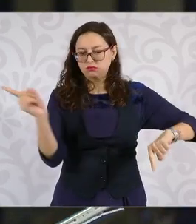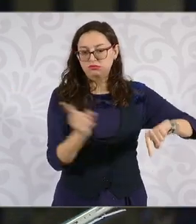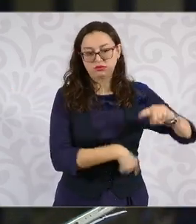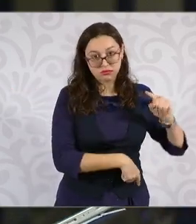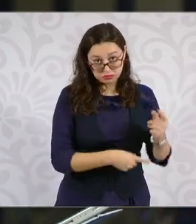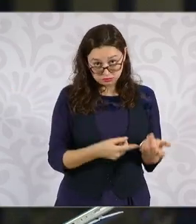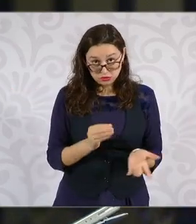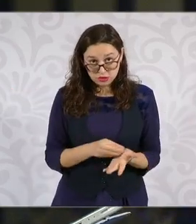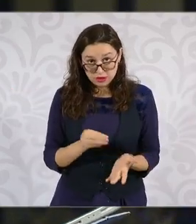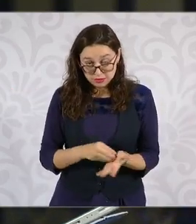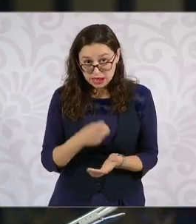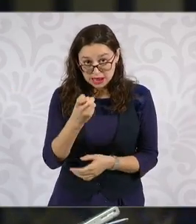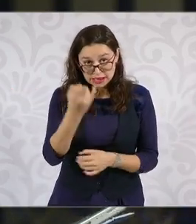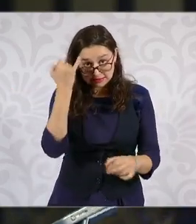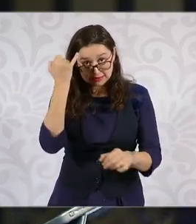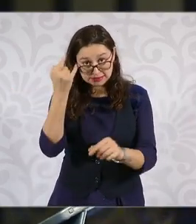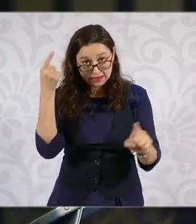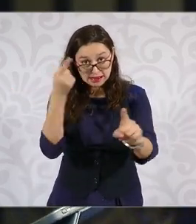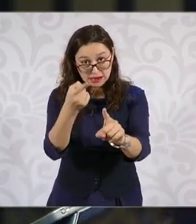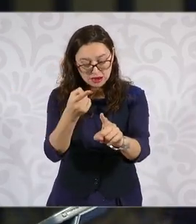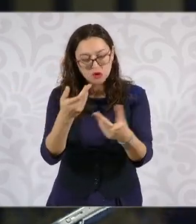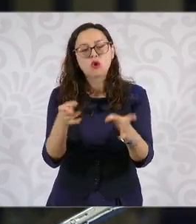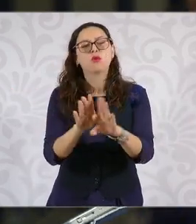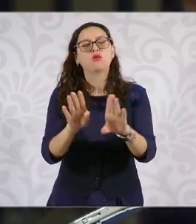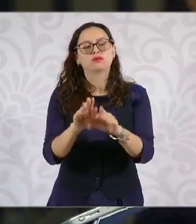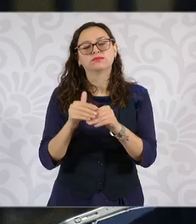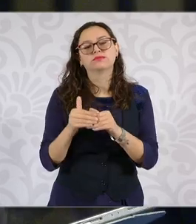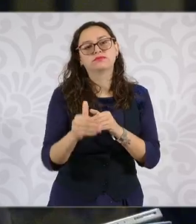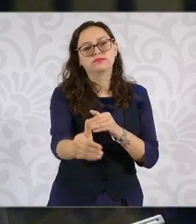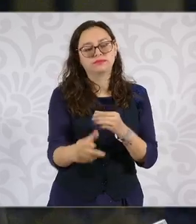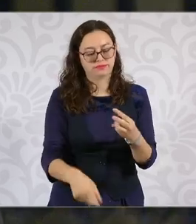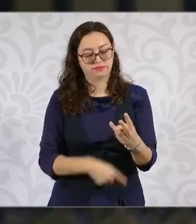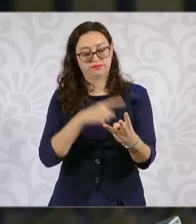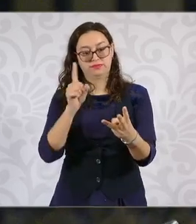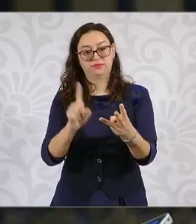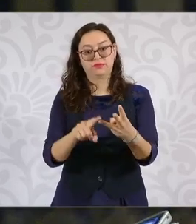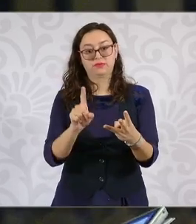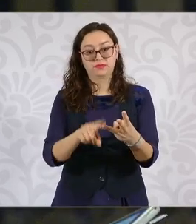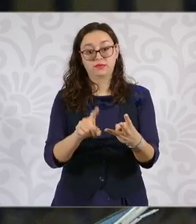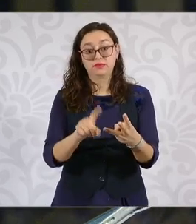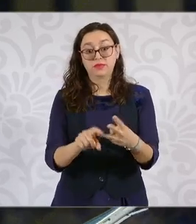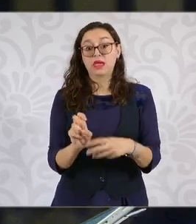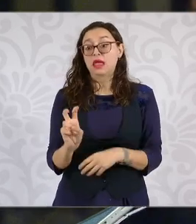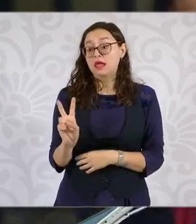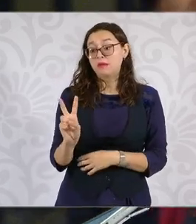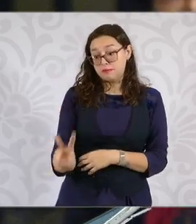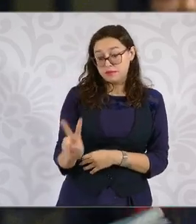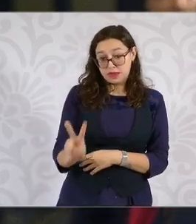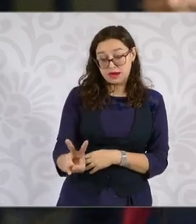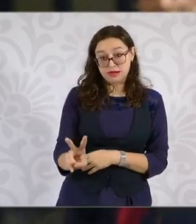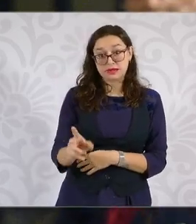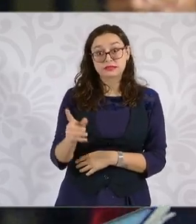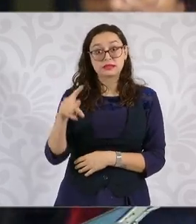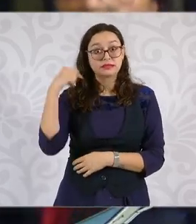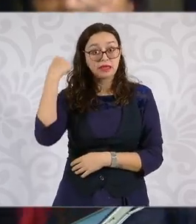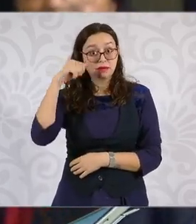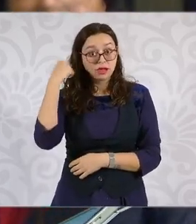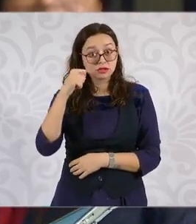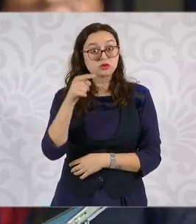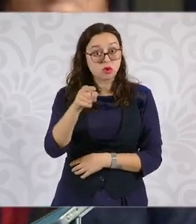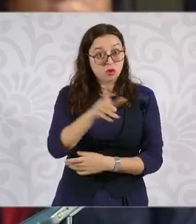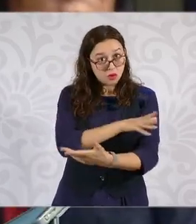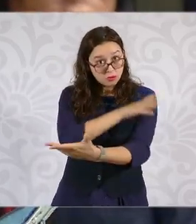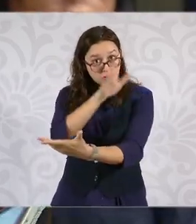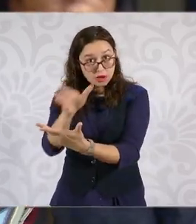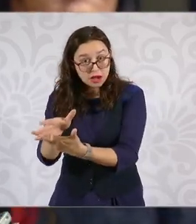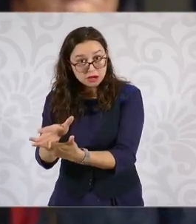Y por último, presidenta, si pudiera informar, se dio a conocer que estará en Tabasco el viernes. Así es. Y